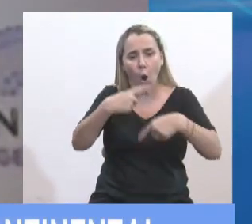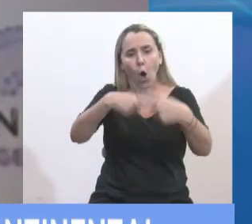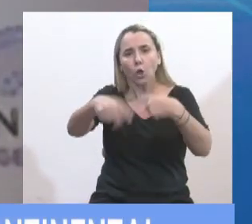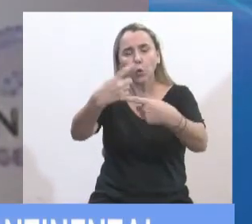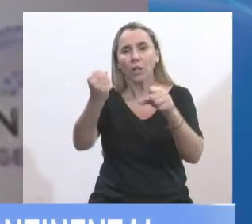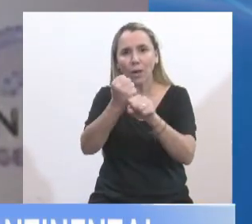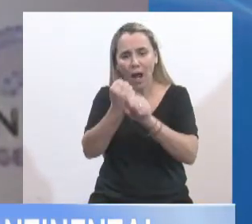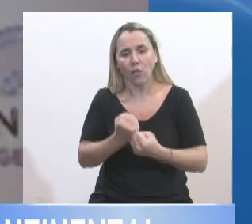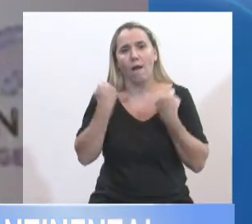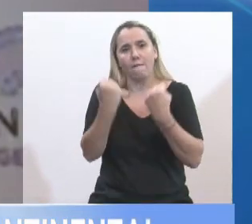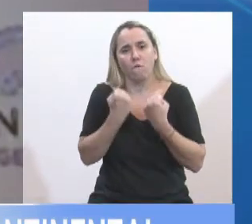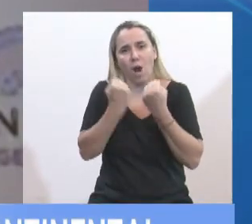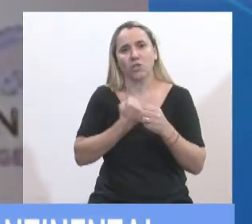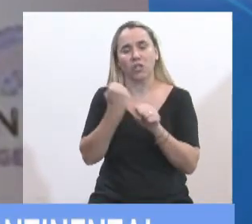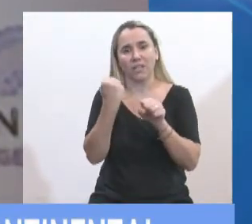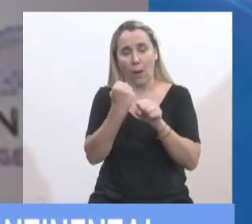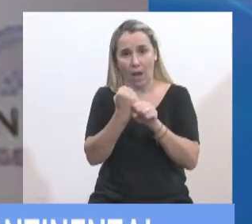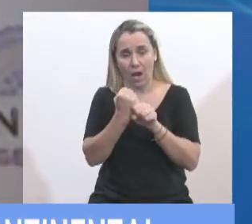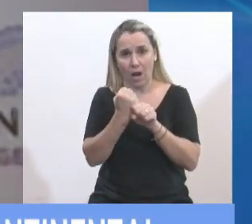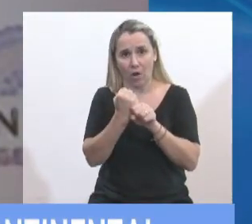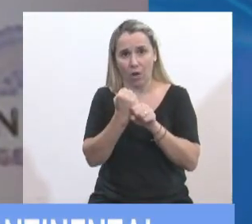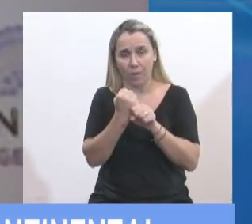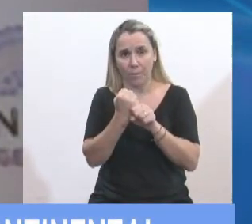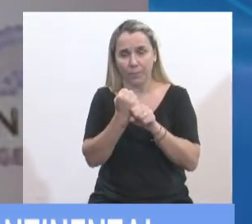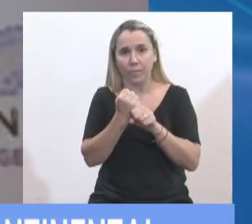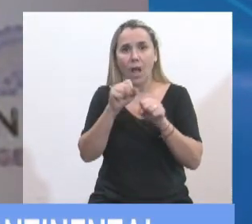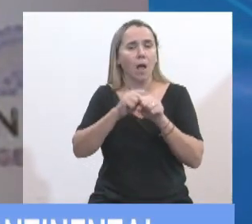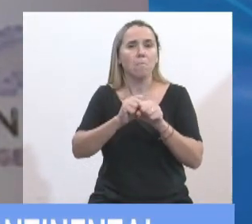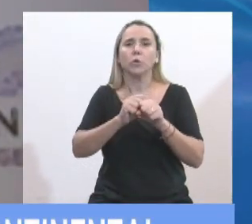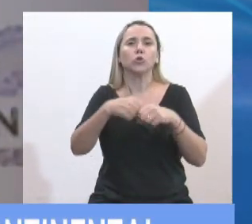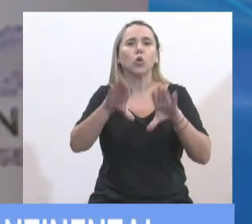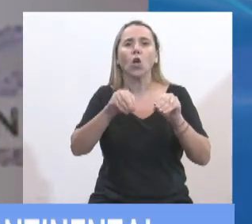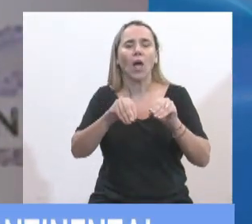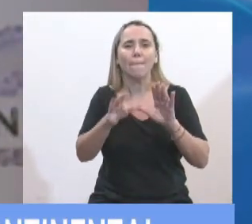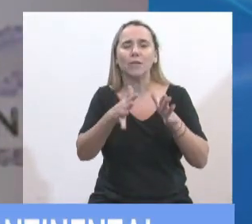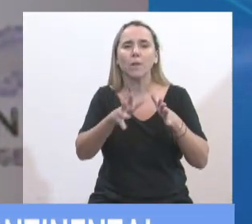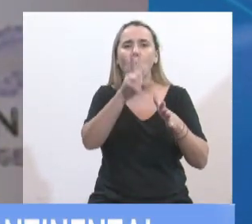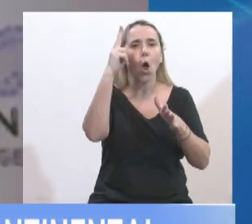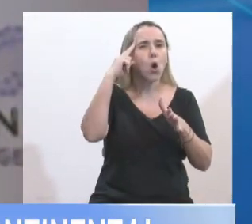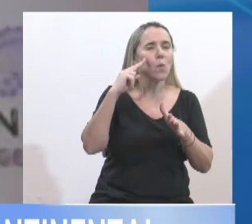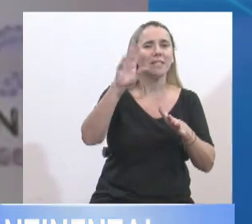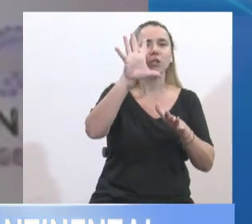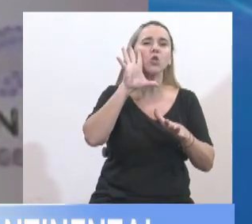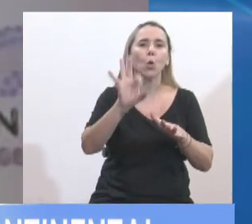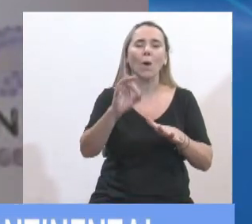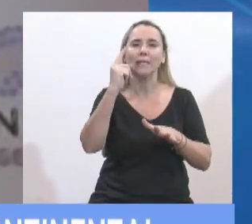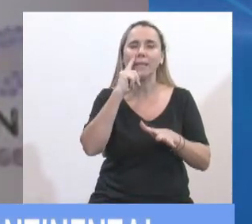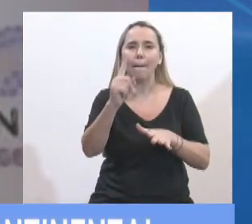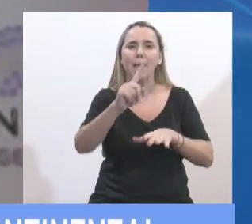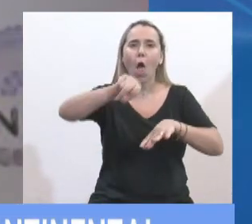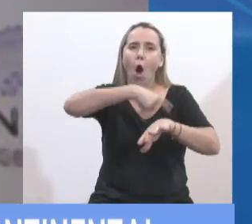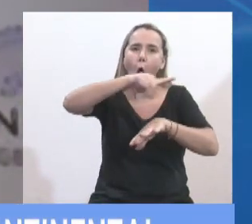y los esfuerzos de trabajo que han insumido un total aproximado de 950.000